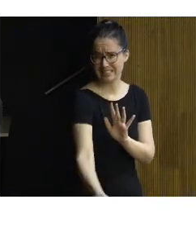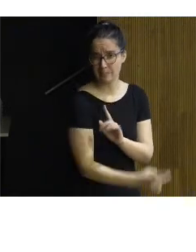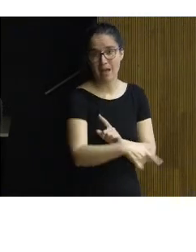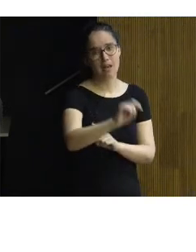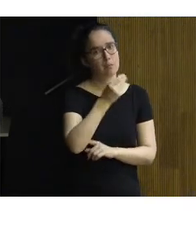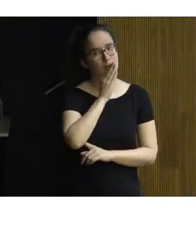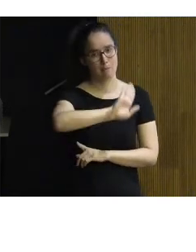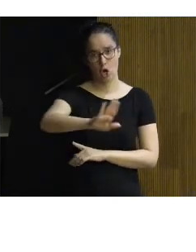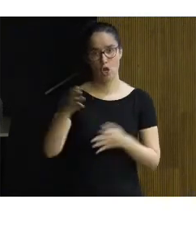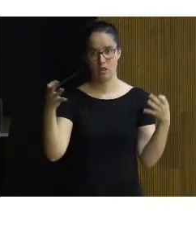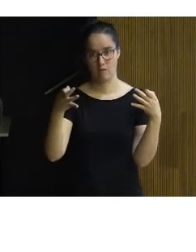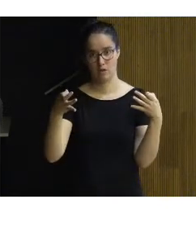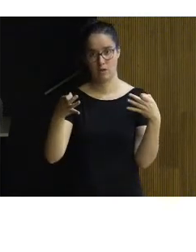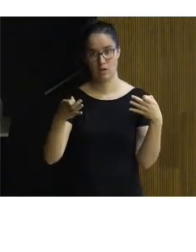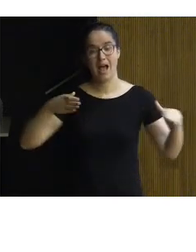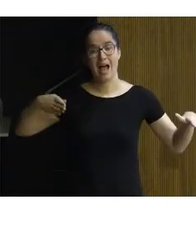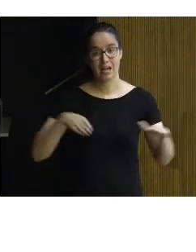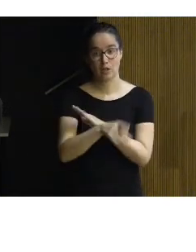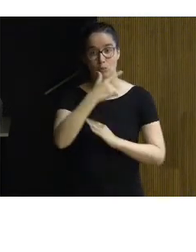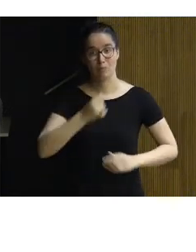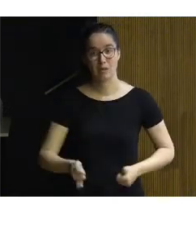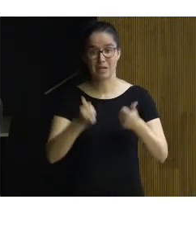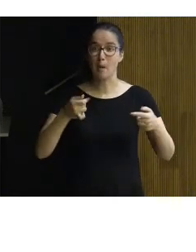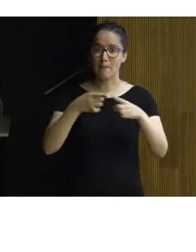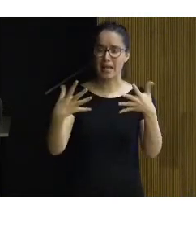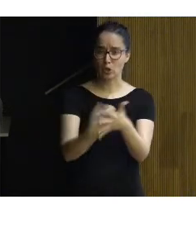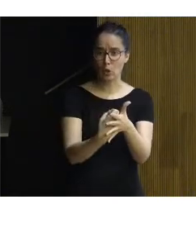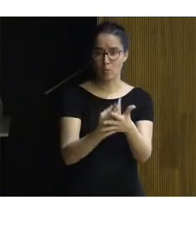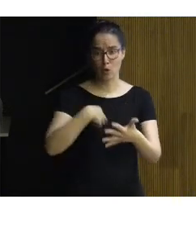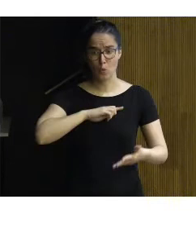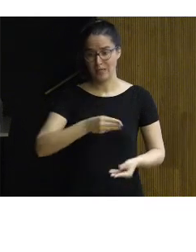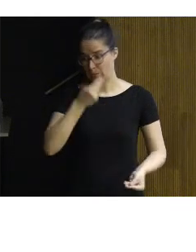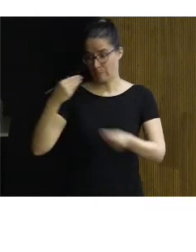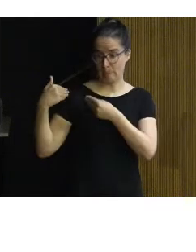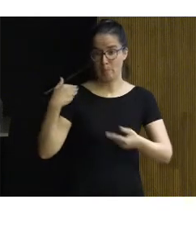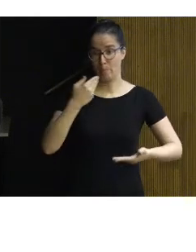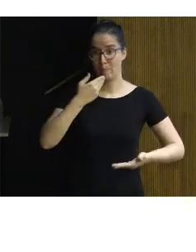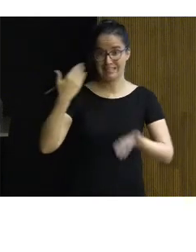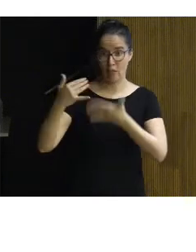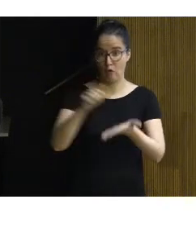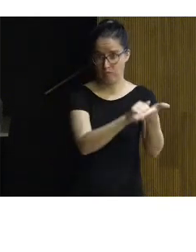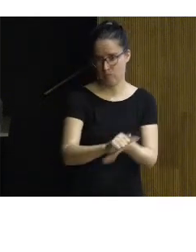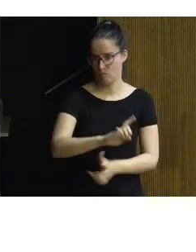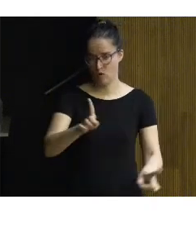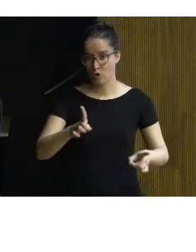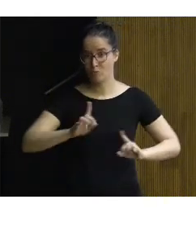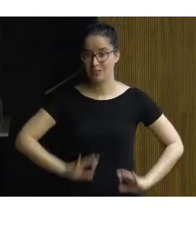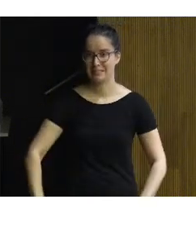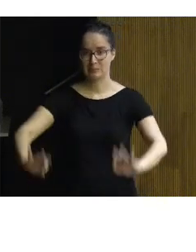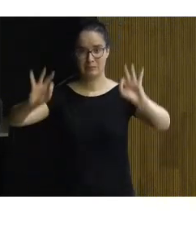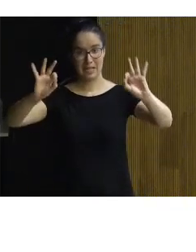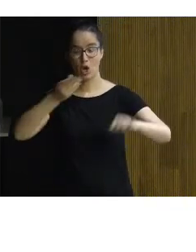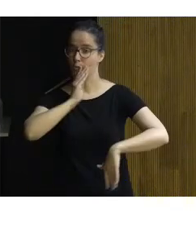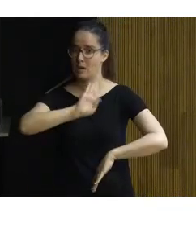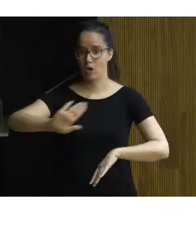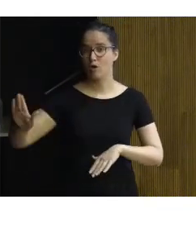escojamos la mejor. Facilicemos el acceso a todos, pero no sigamos borrando nuestro pasado, que es lo que nos distingue, nos singulariza y lo mejor